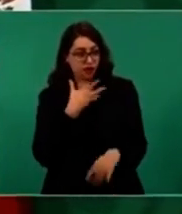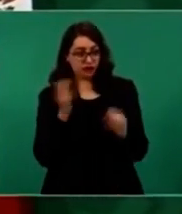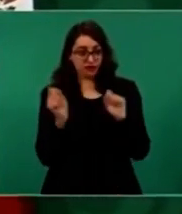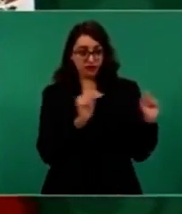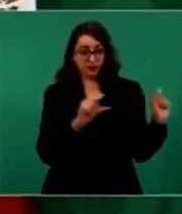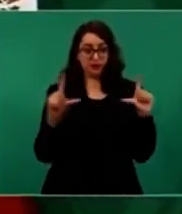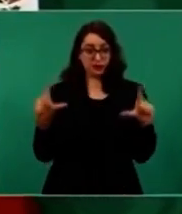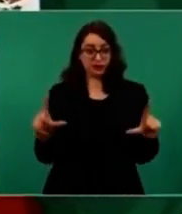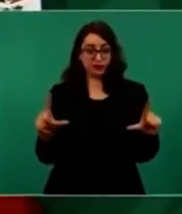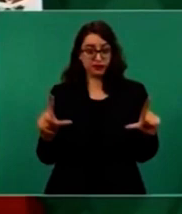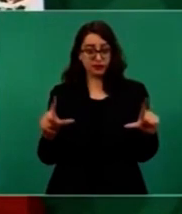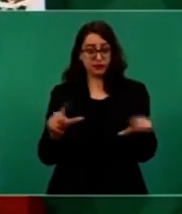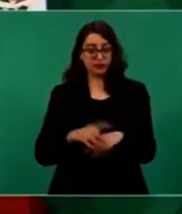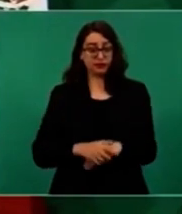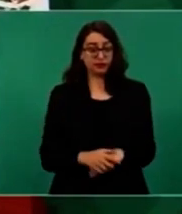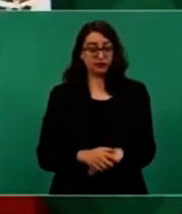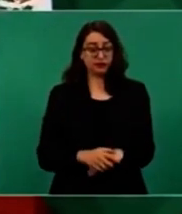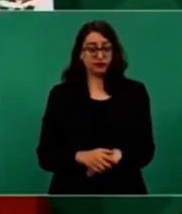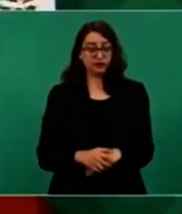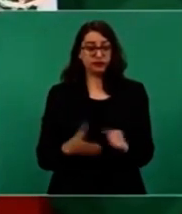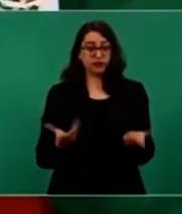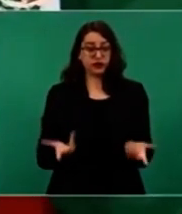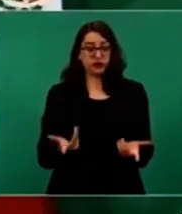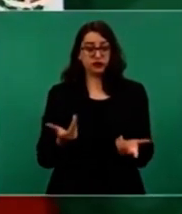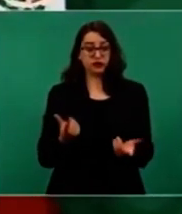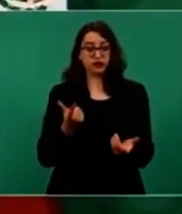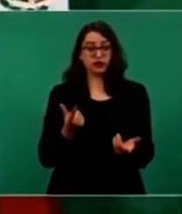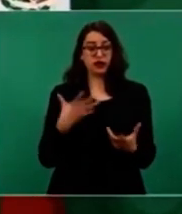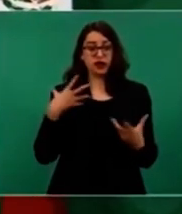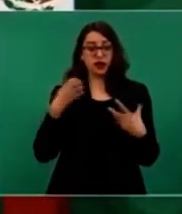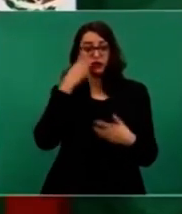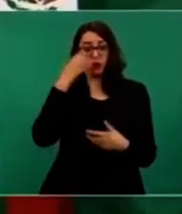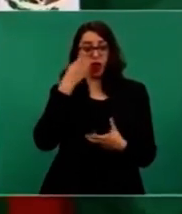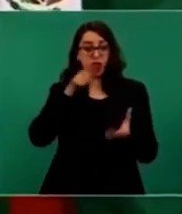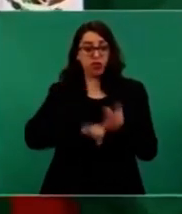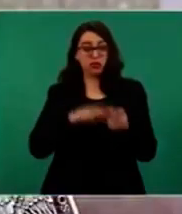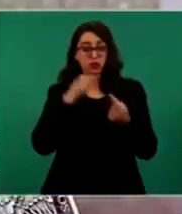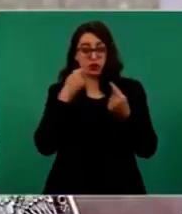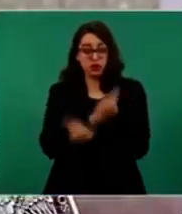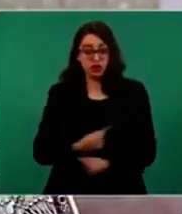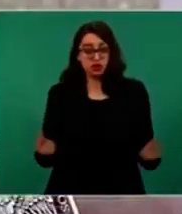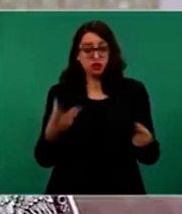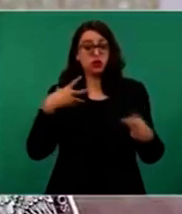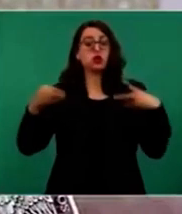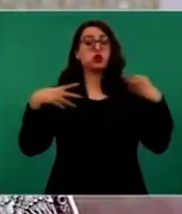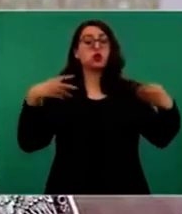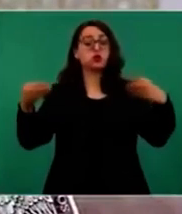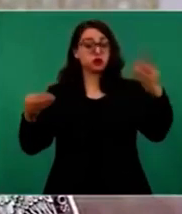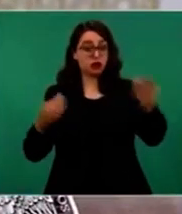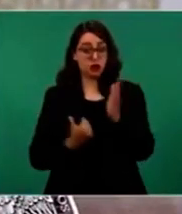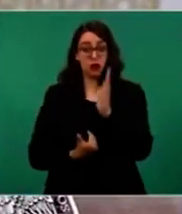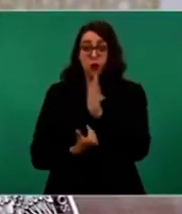sobre contagios en las escuelas. Es muy importante